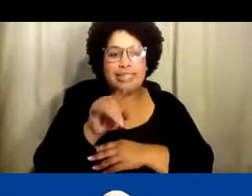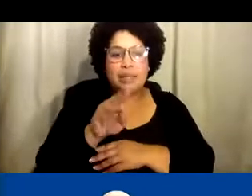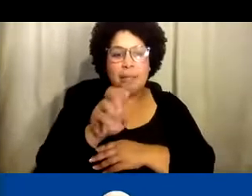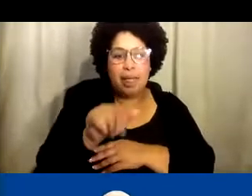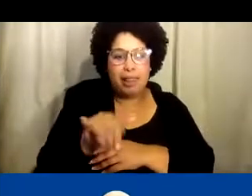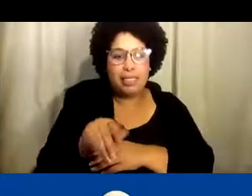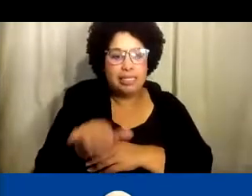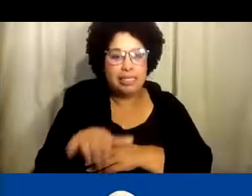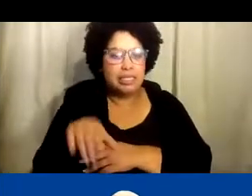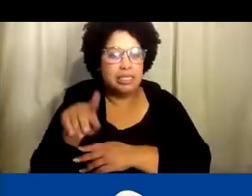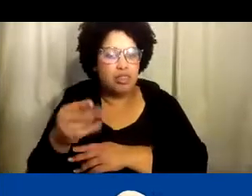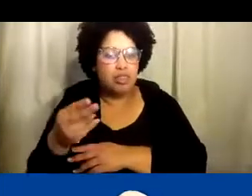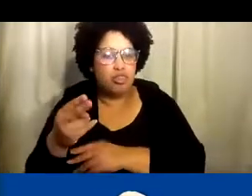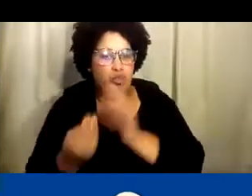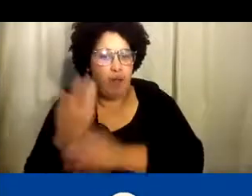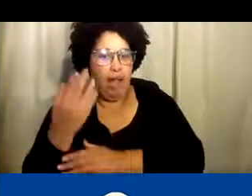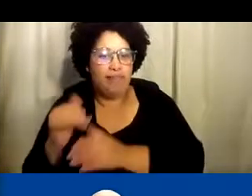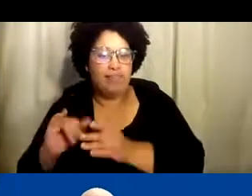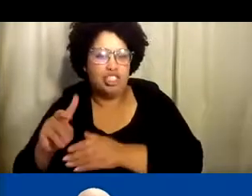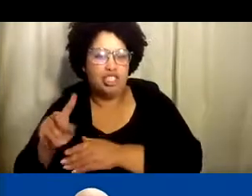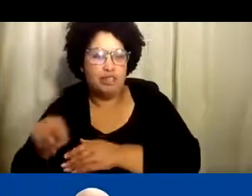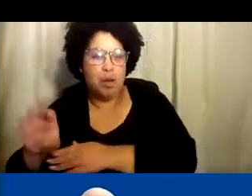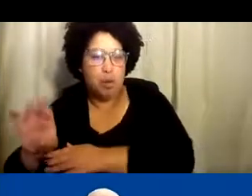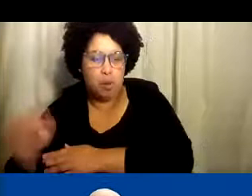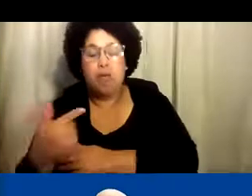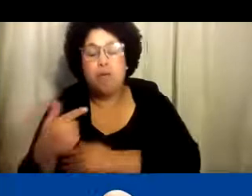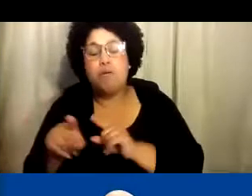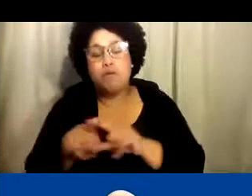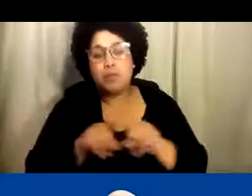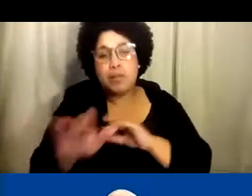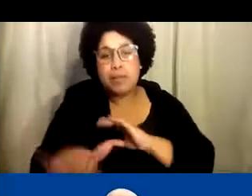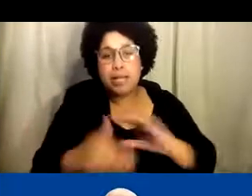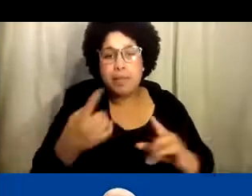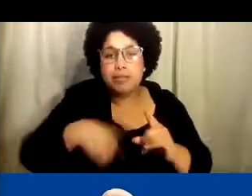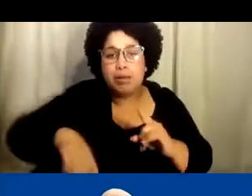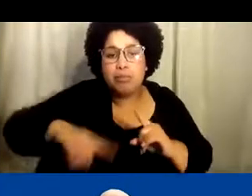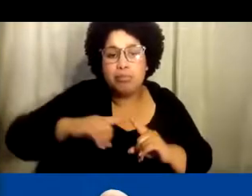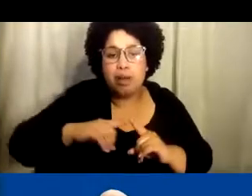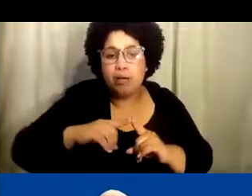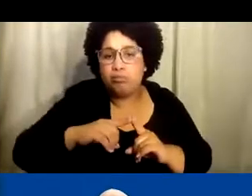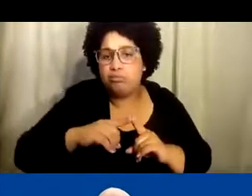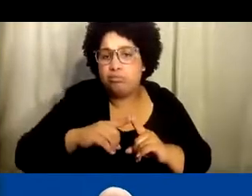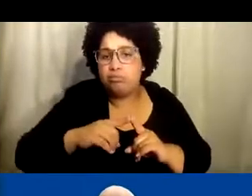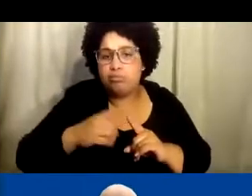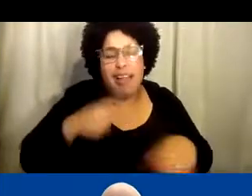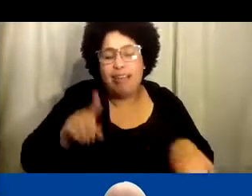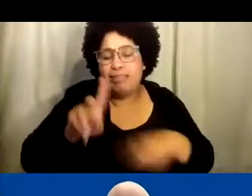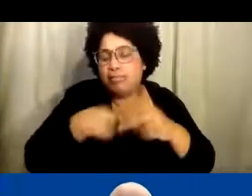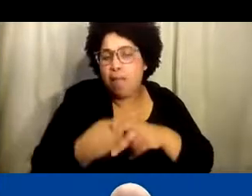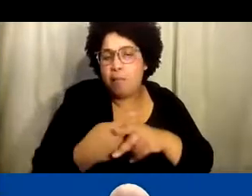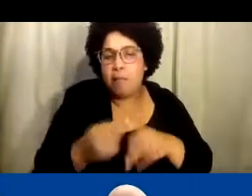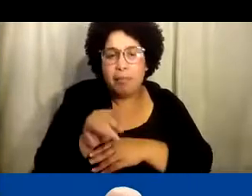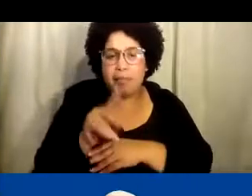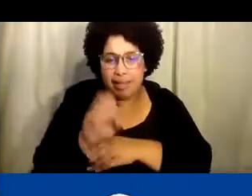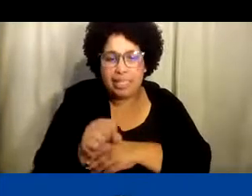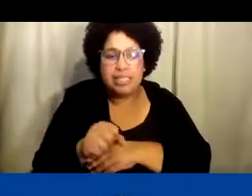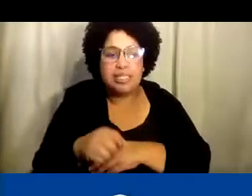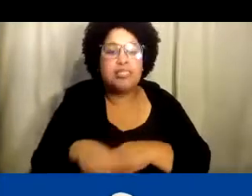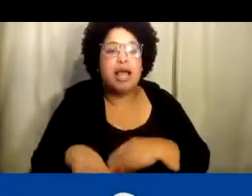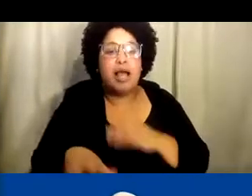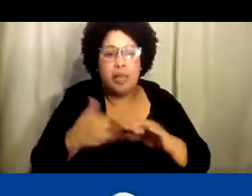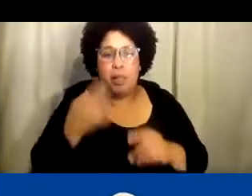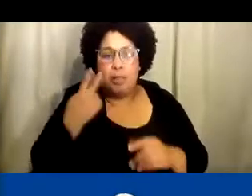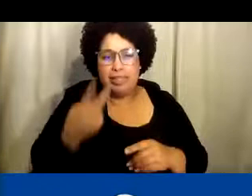incluir los recursos en esta página relevantes a la conversación que tuvimos el día de hoy. Y claro, puede enviar un correo electrónico a signup